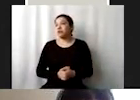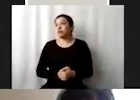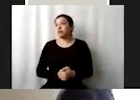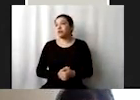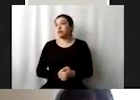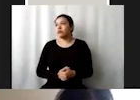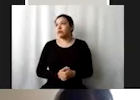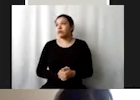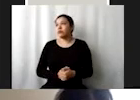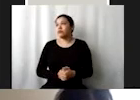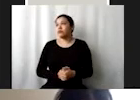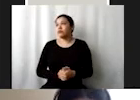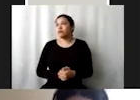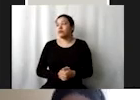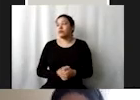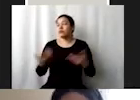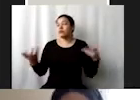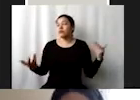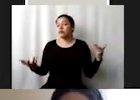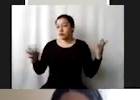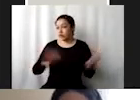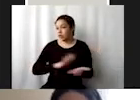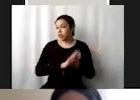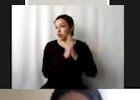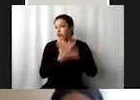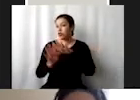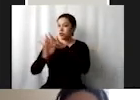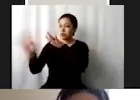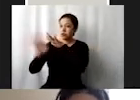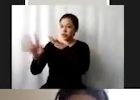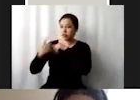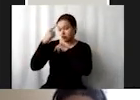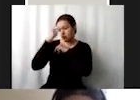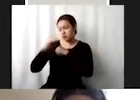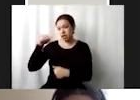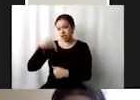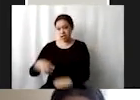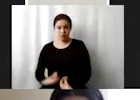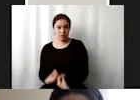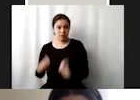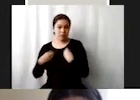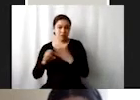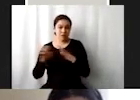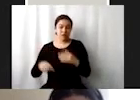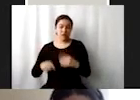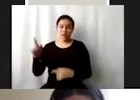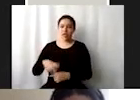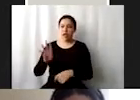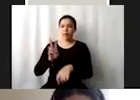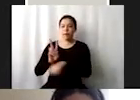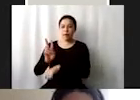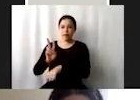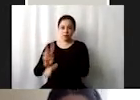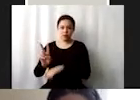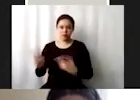un país que está atrayendo migrantes para permanecer acá el mejor ejemplo es Venezuela por ejemplo que